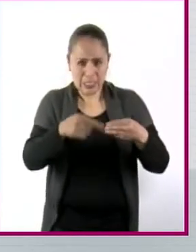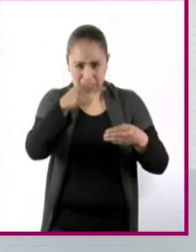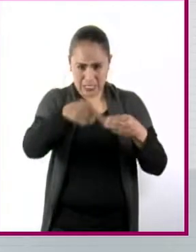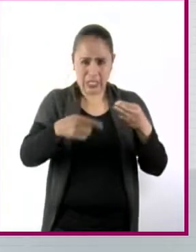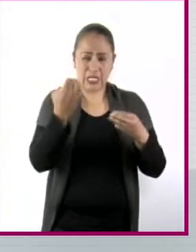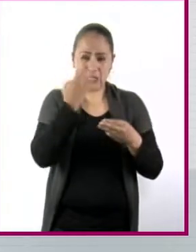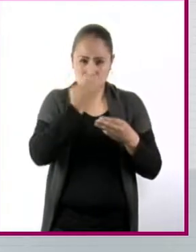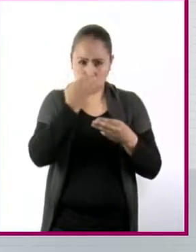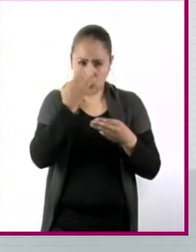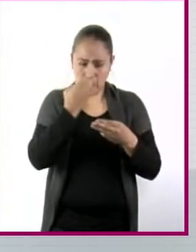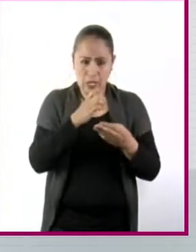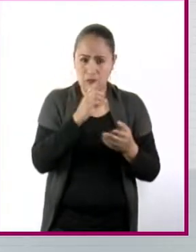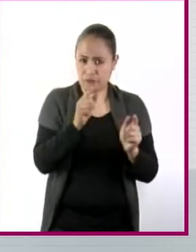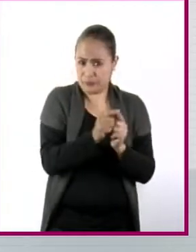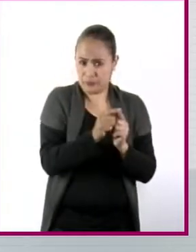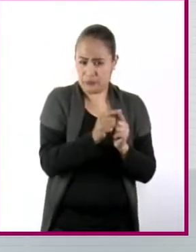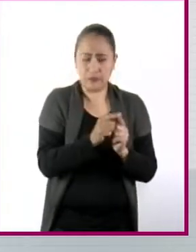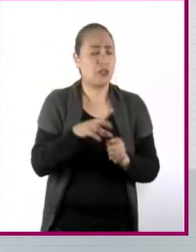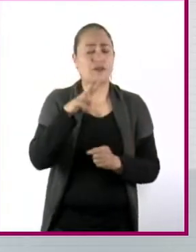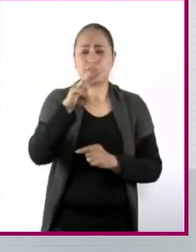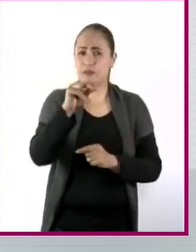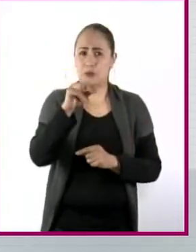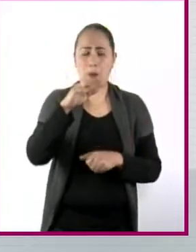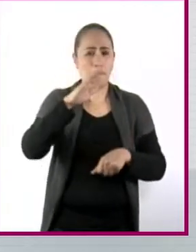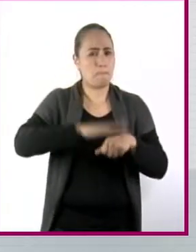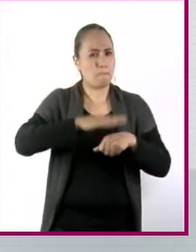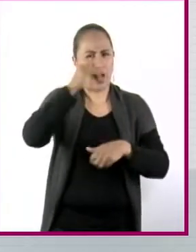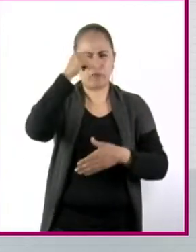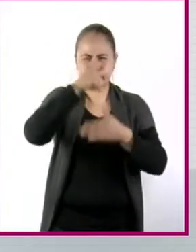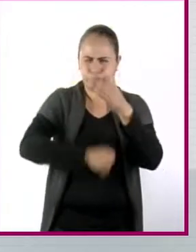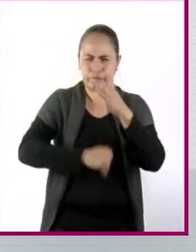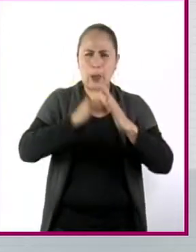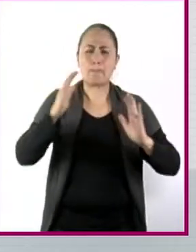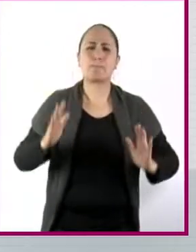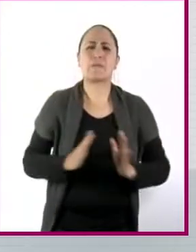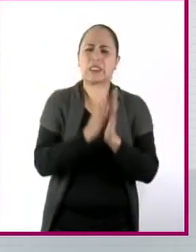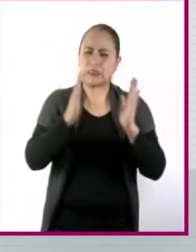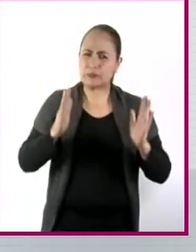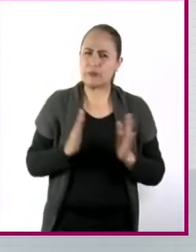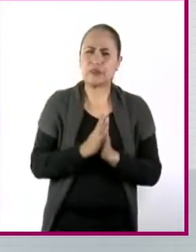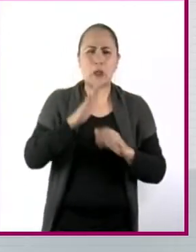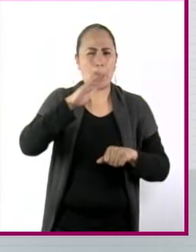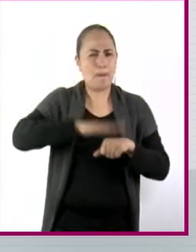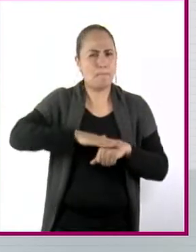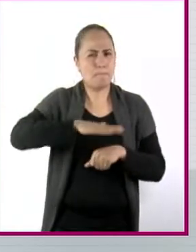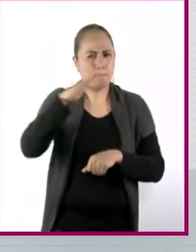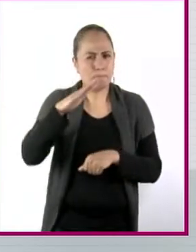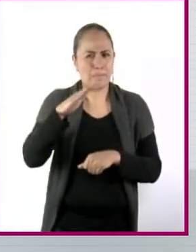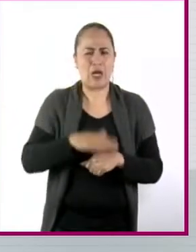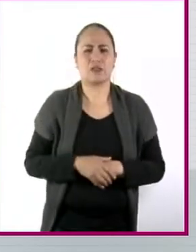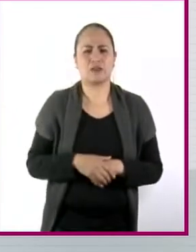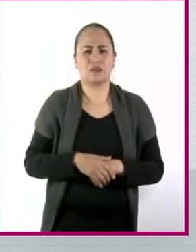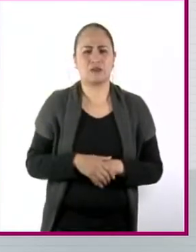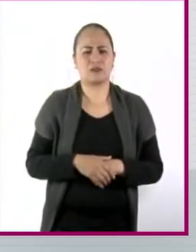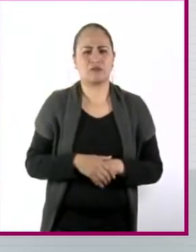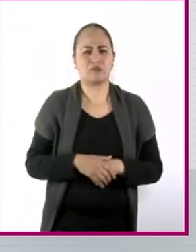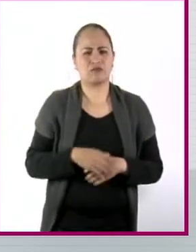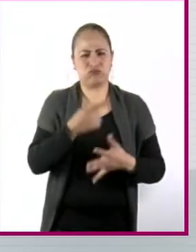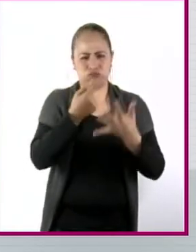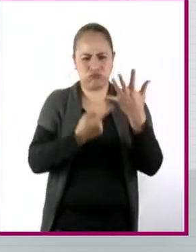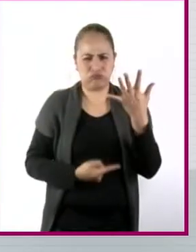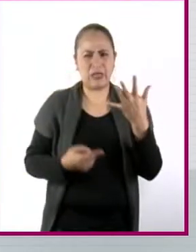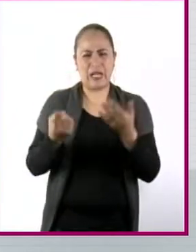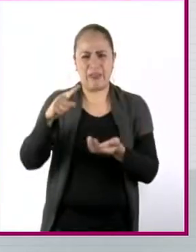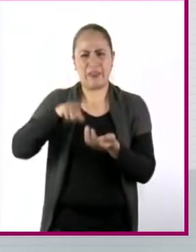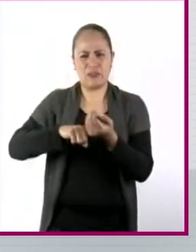sino a nivel ya de una participación más inmersa y más inclusiva en la